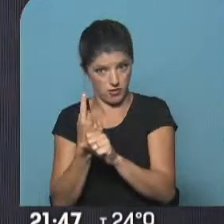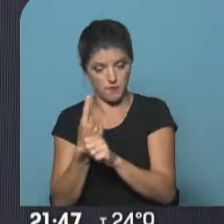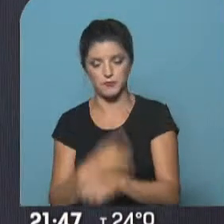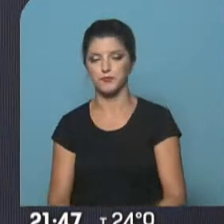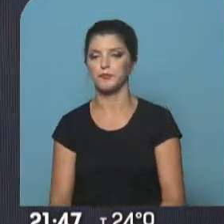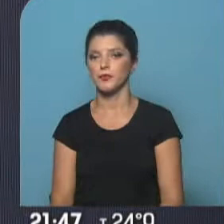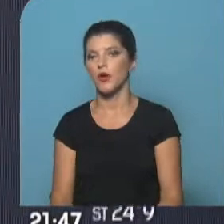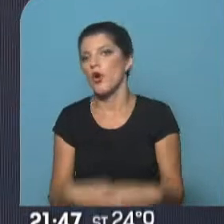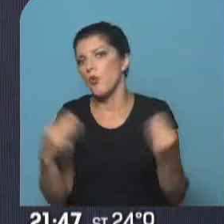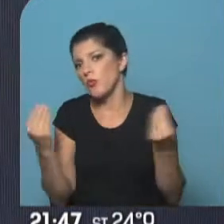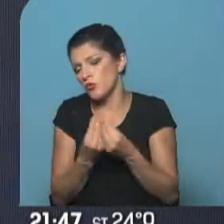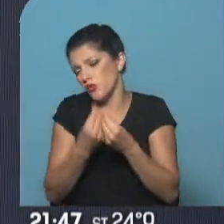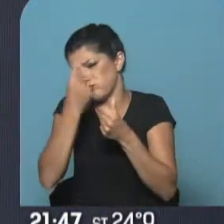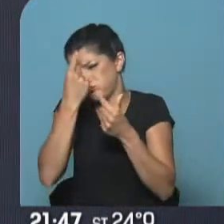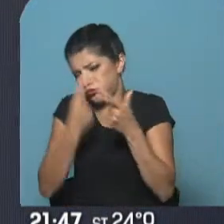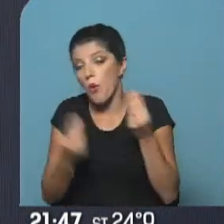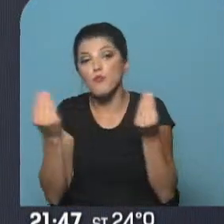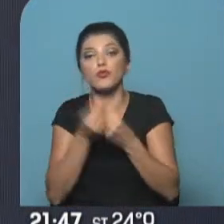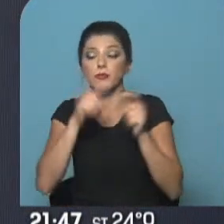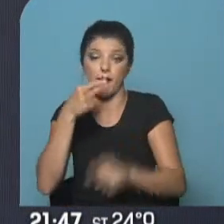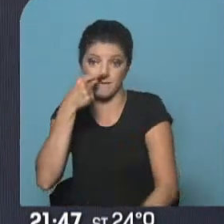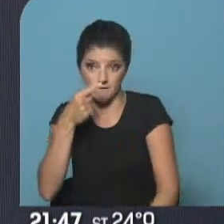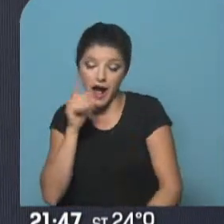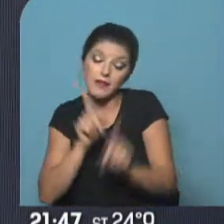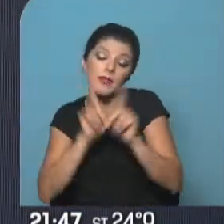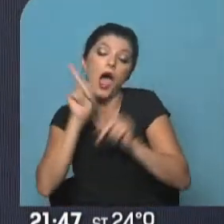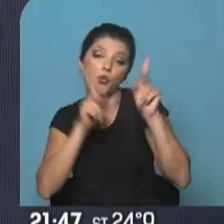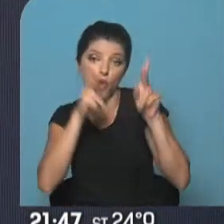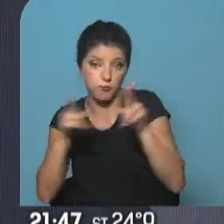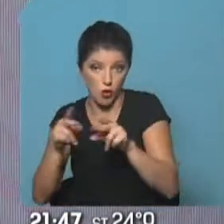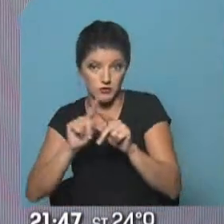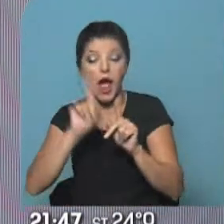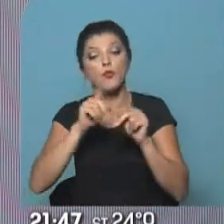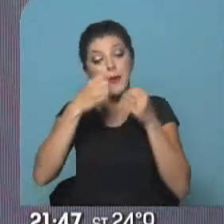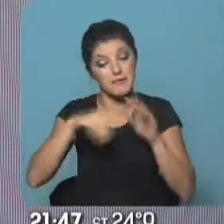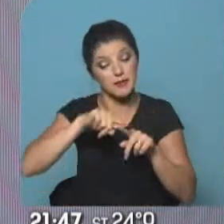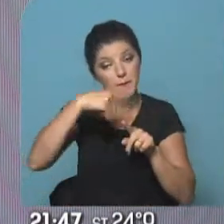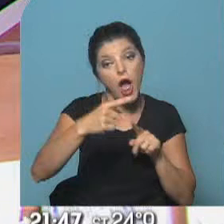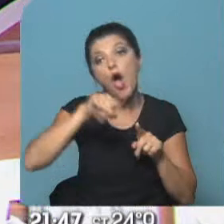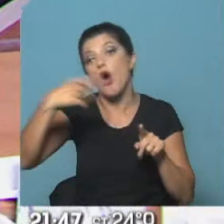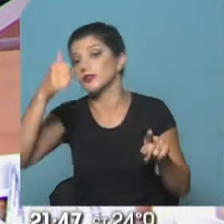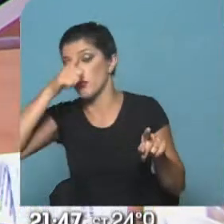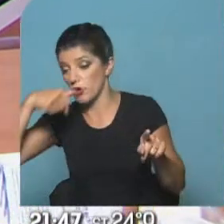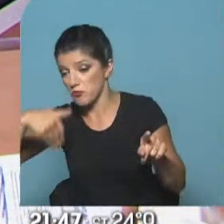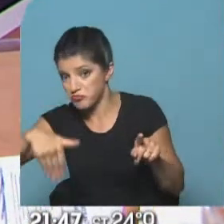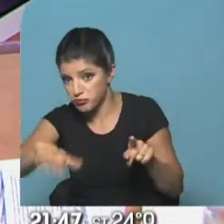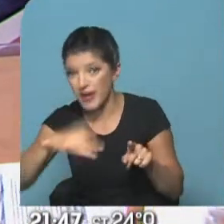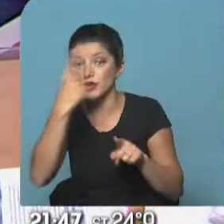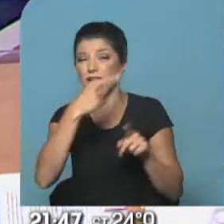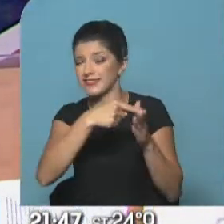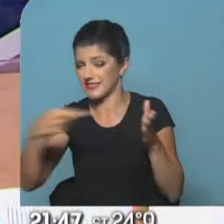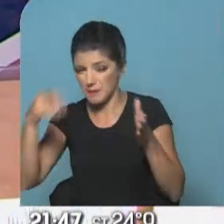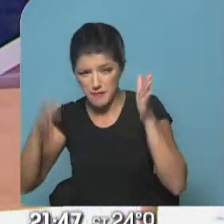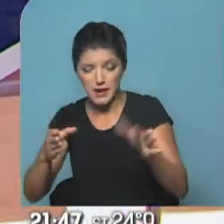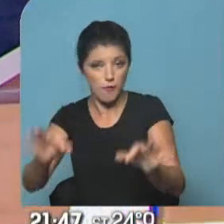interesa a miles y miles de personas. Esto empieza entonces algunas de las restricciones mañana, otras el domingo y en gran parte durarán casi toda la semana con esta